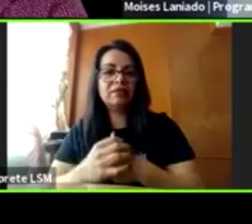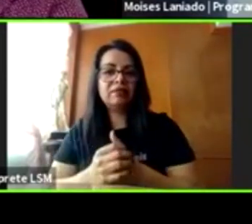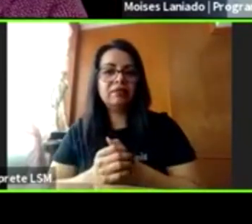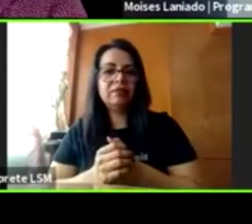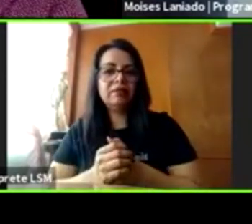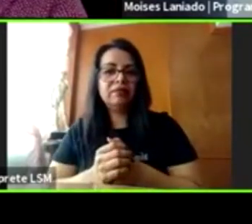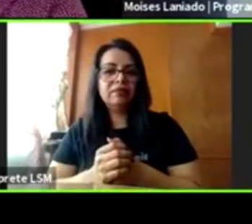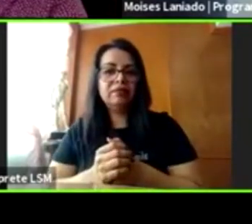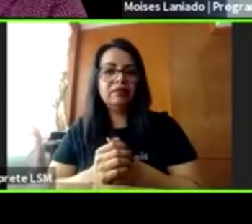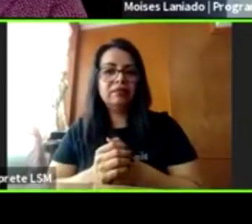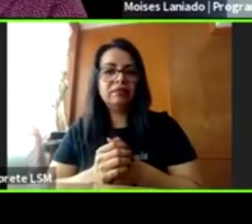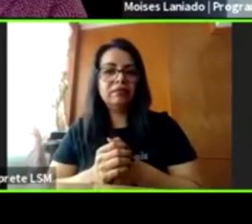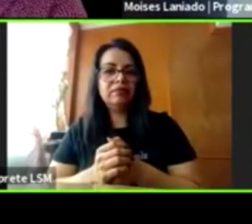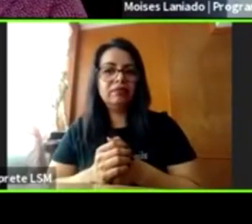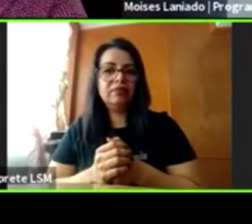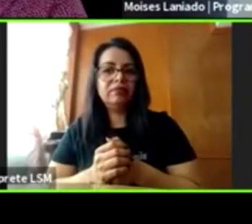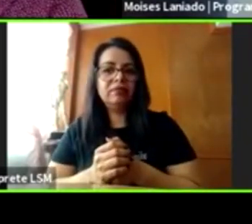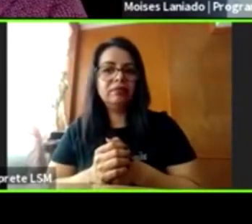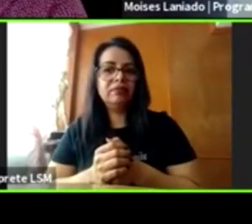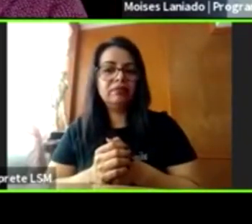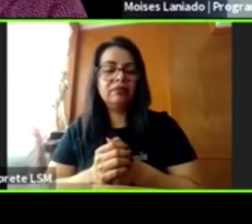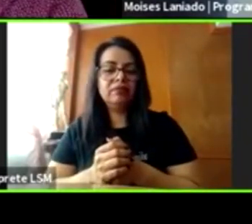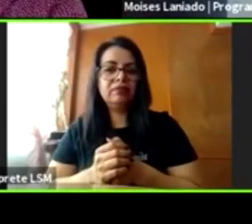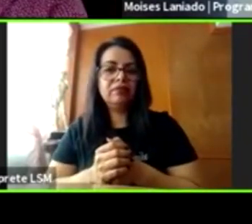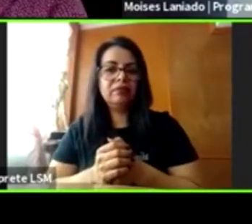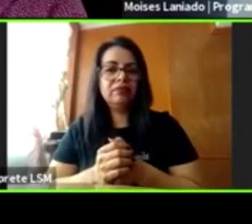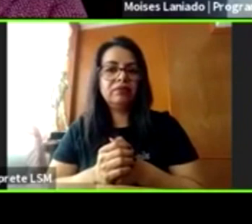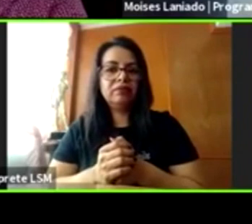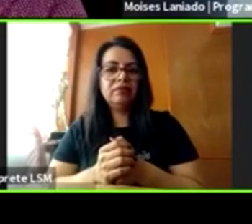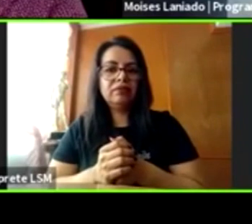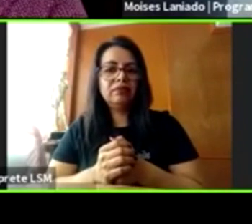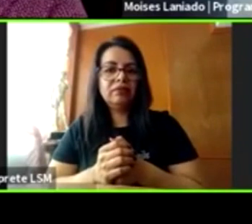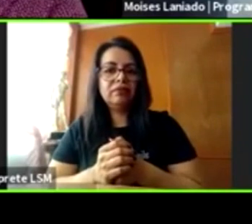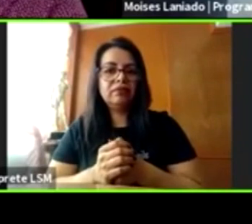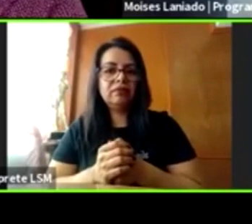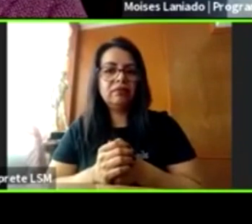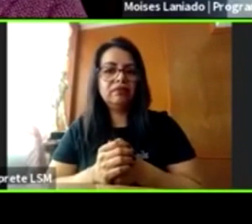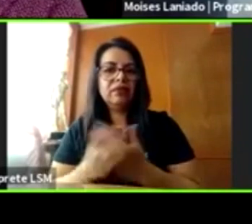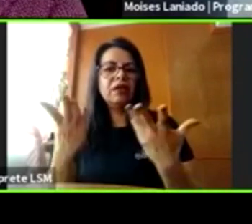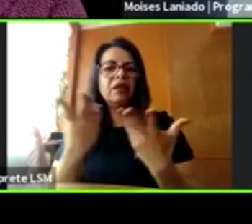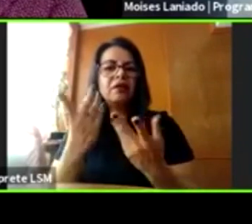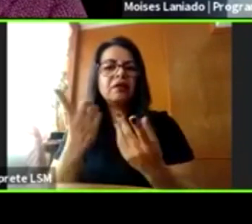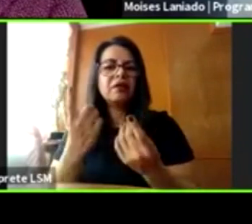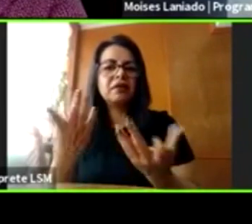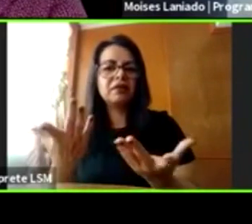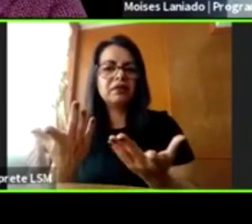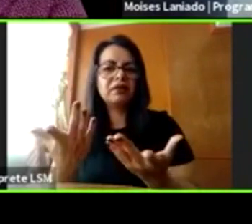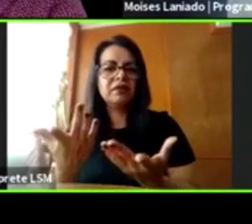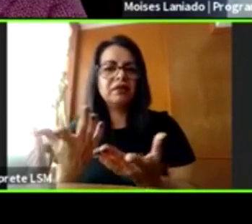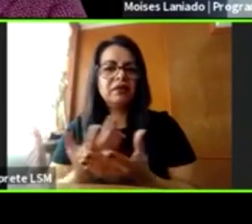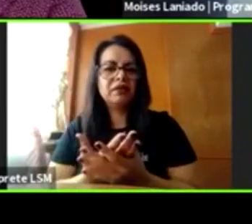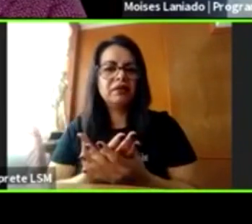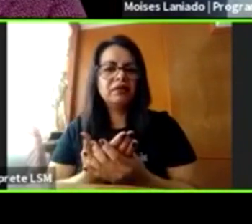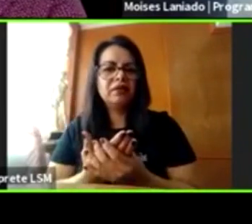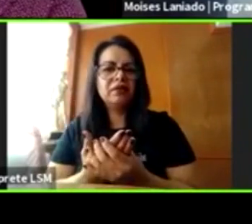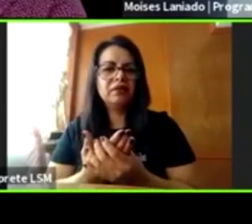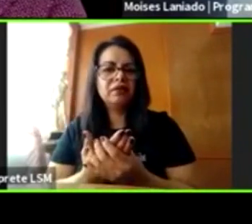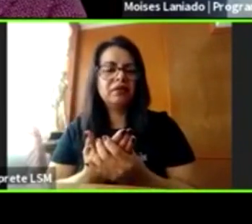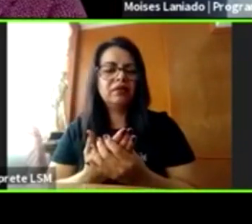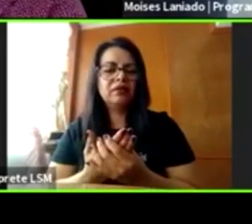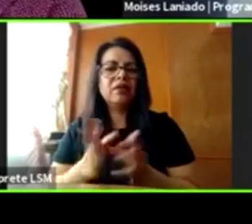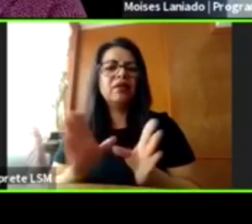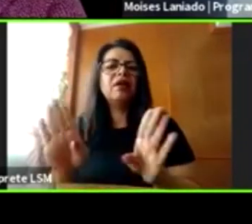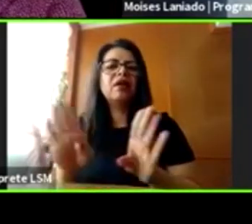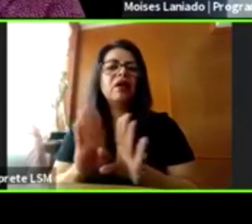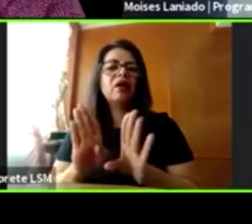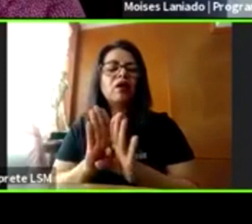es un primer paso. Que eso puede pasar, qué hacer si eso pasa, cómo reaccionar. Yo